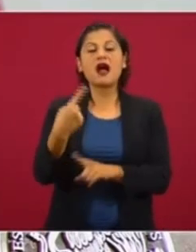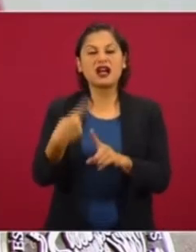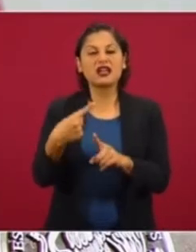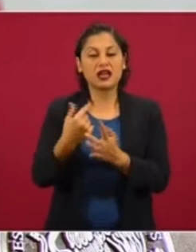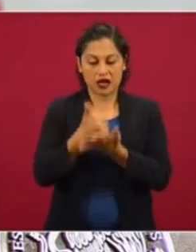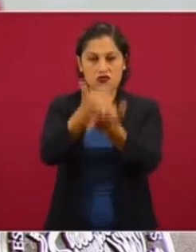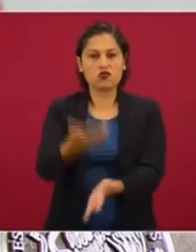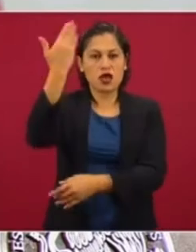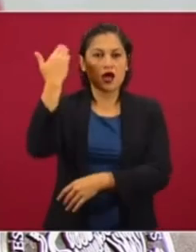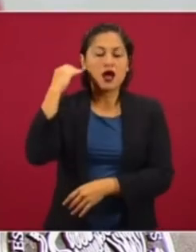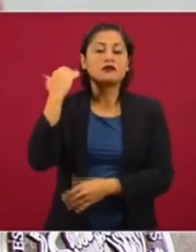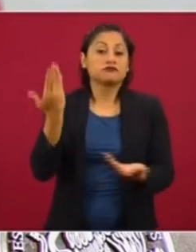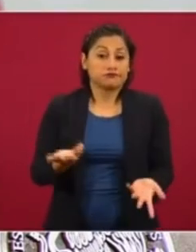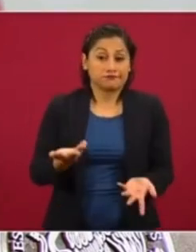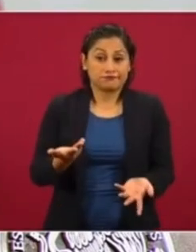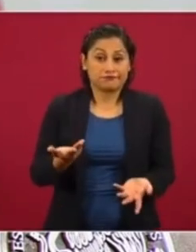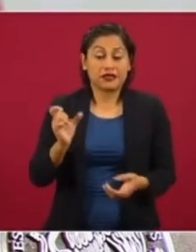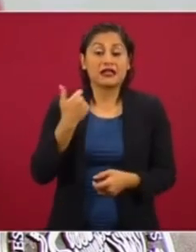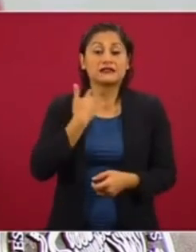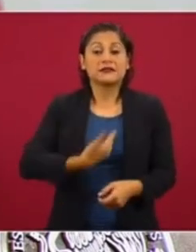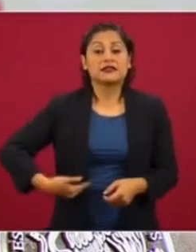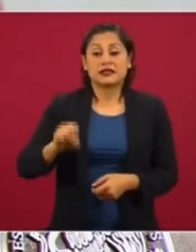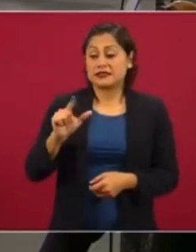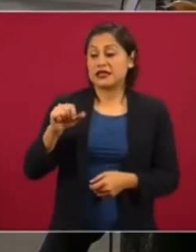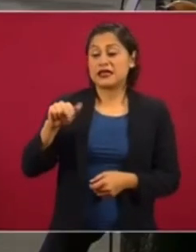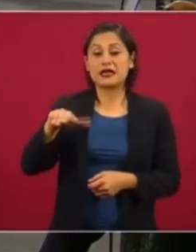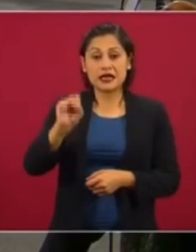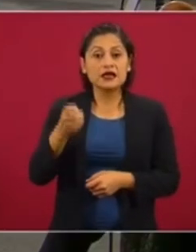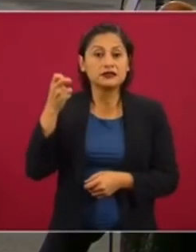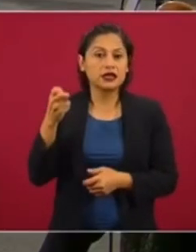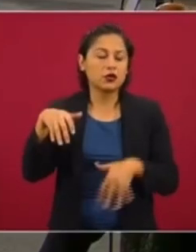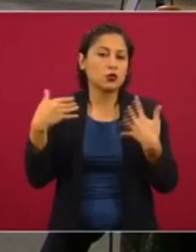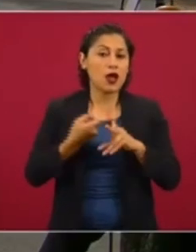el padre de la desigualdad moderna.